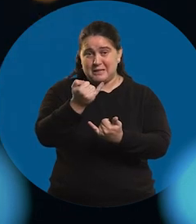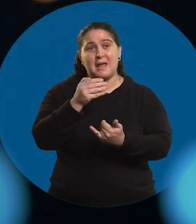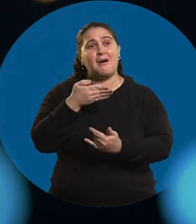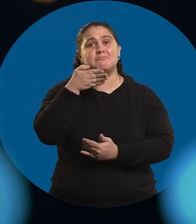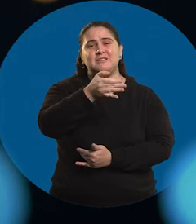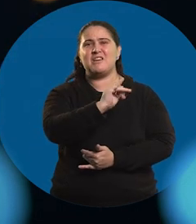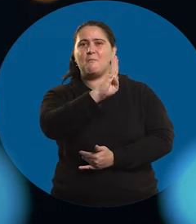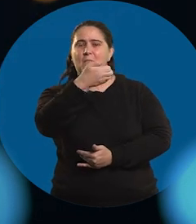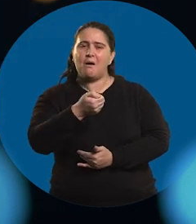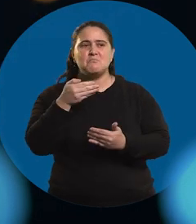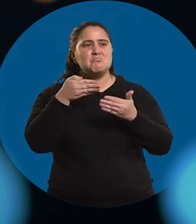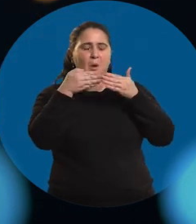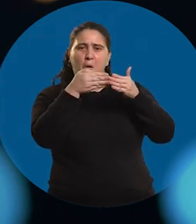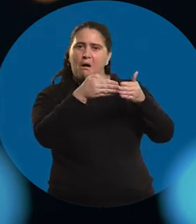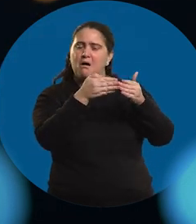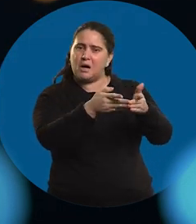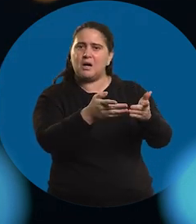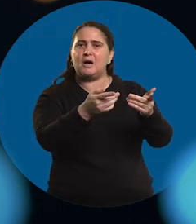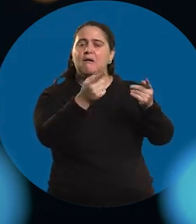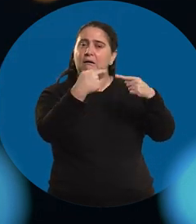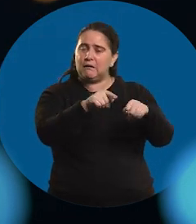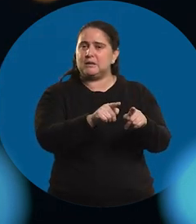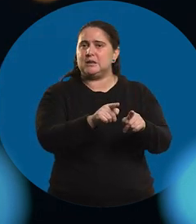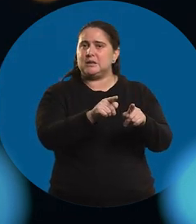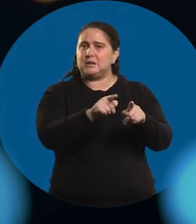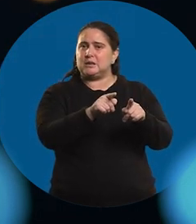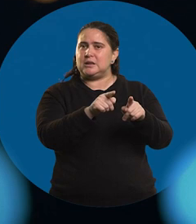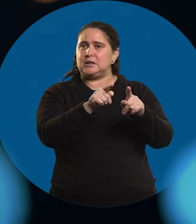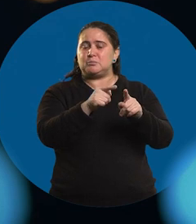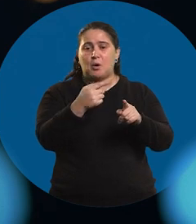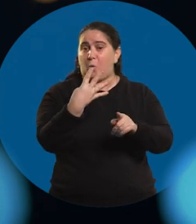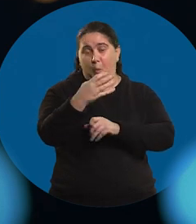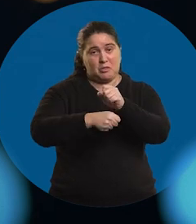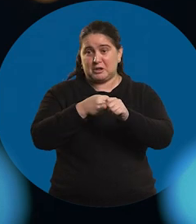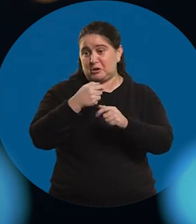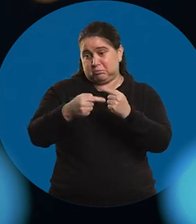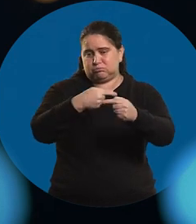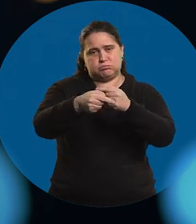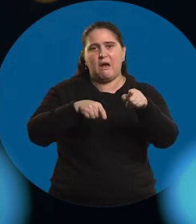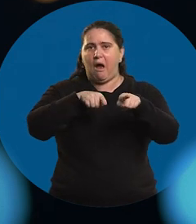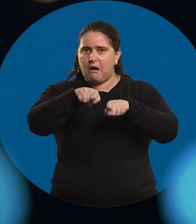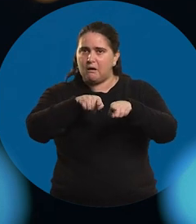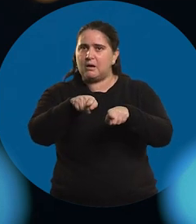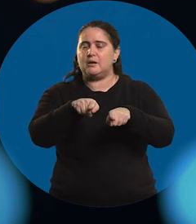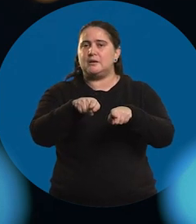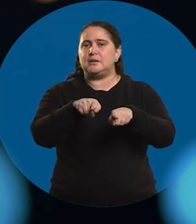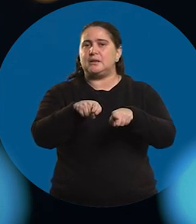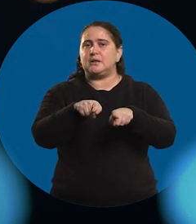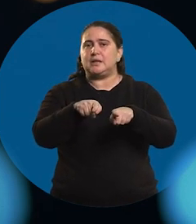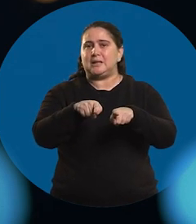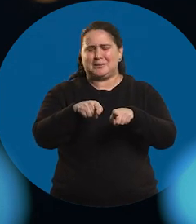otro día fui a Lipa a averiguar. Averigüé. Y bueno, ahí fue cuatro años de corrido. Hice la carrera.